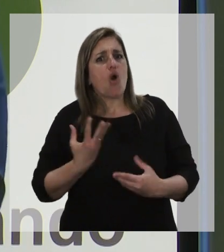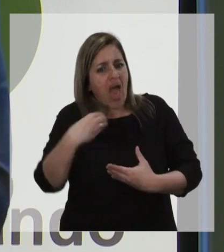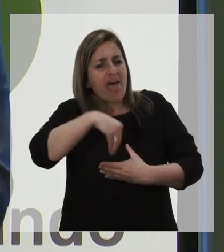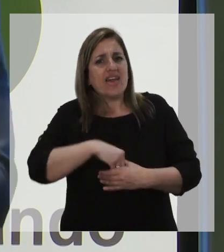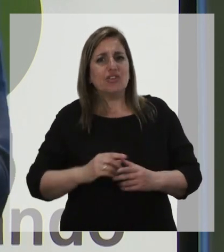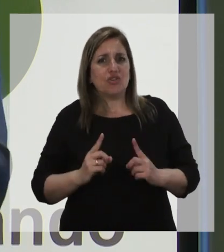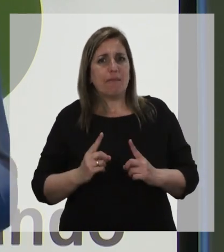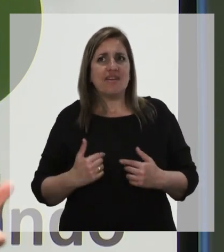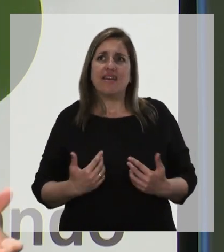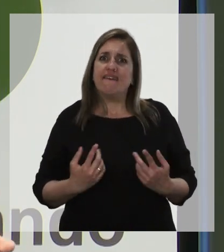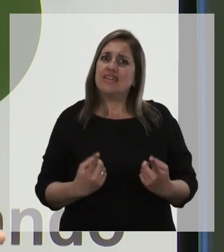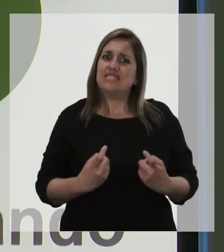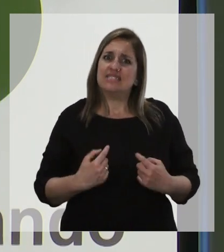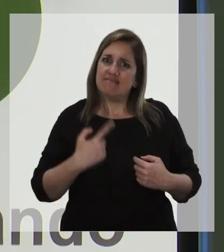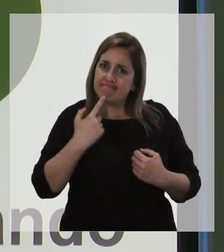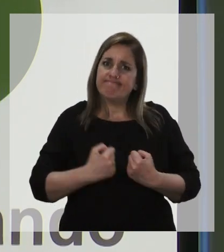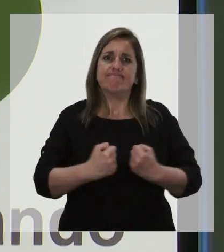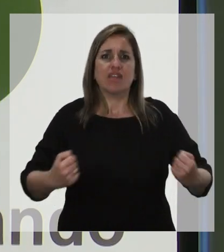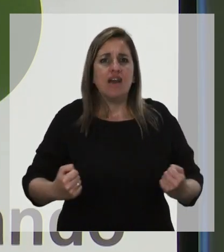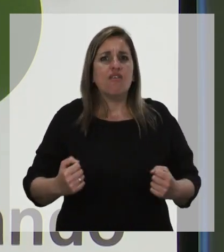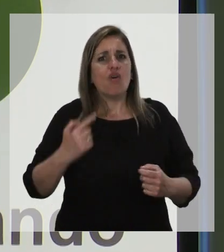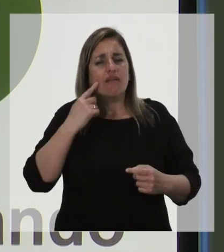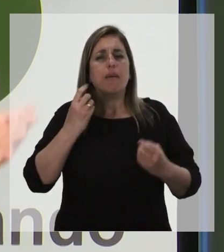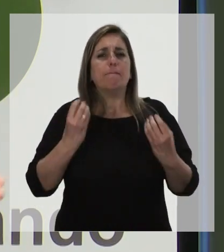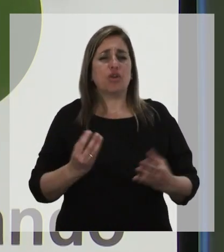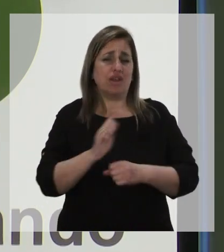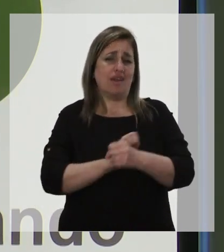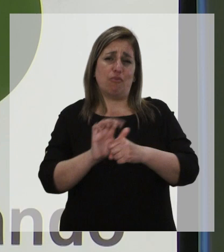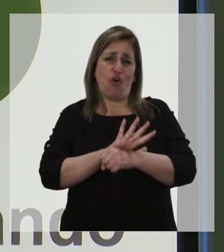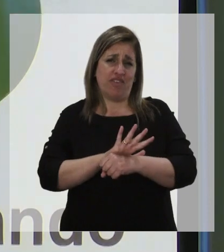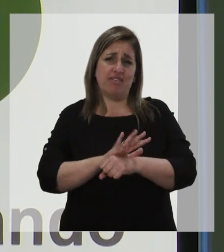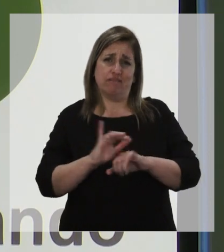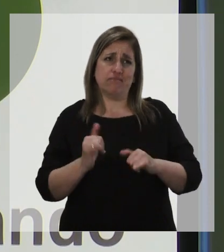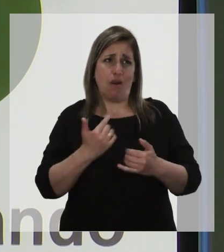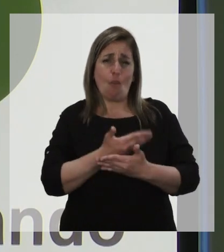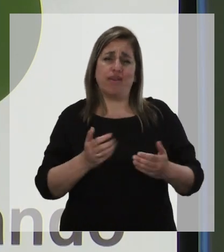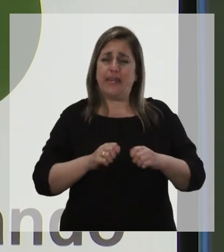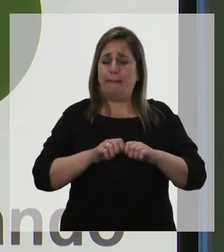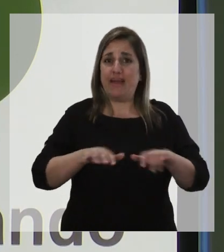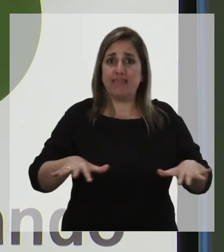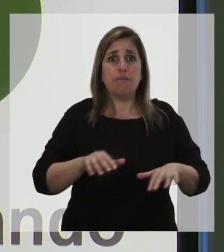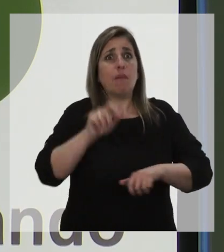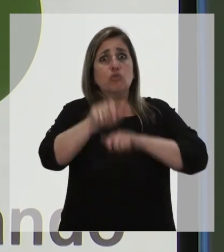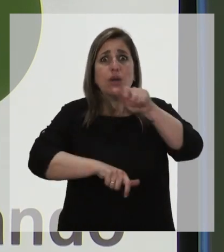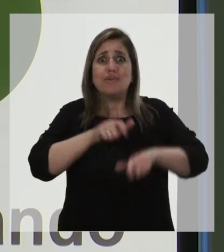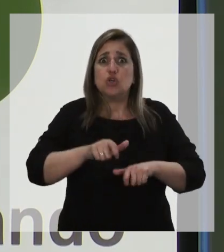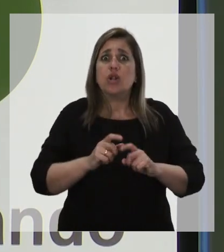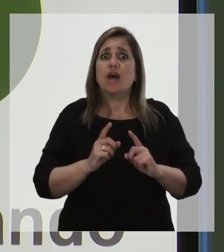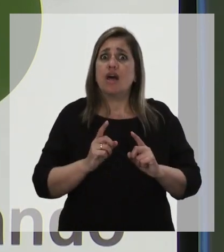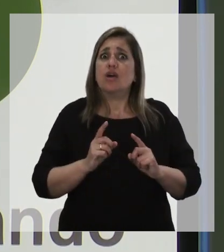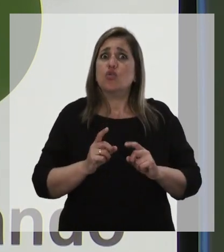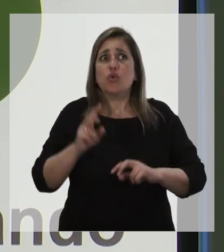también el emprendedor por necesidad. Porque la pandemia nos demostró que mucha gente tuvo que rebuscar en